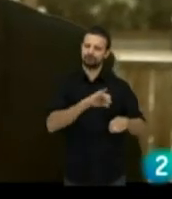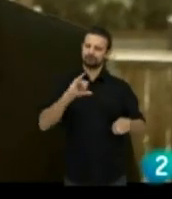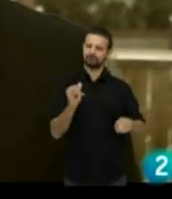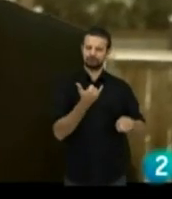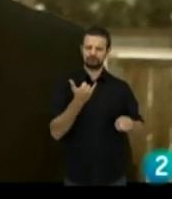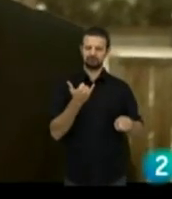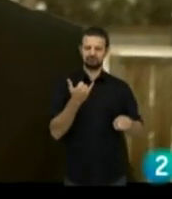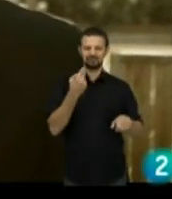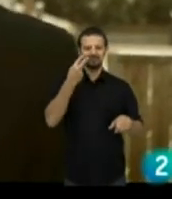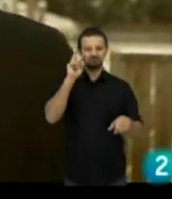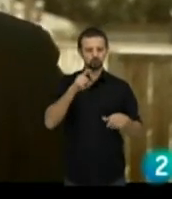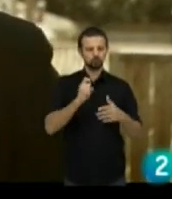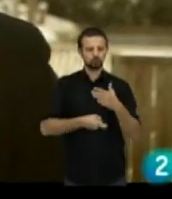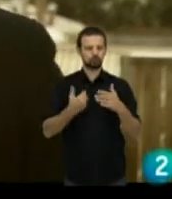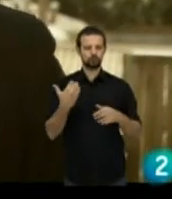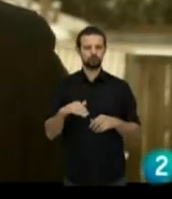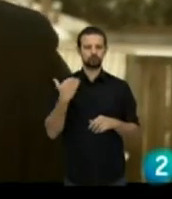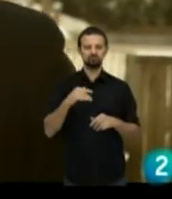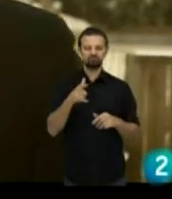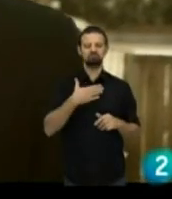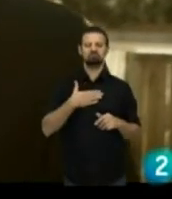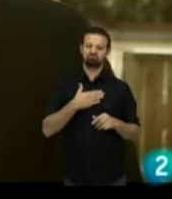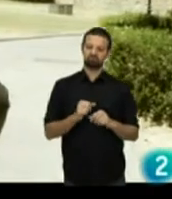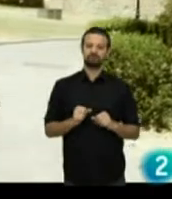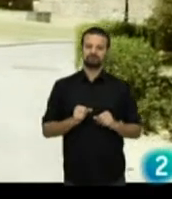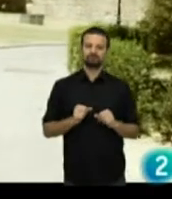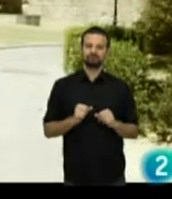en fin, una experiencia dura, pero muy gratificante, la verdad.